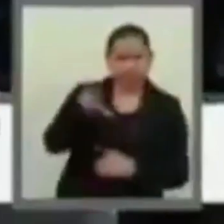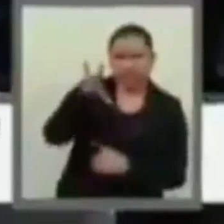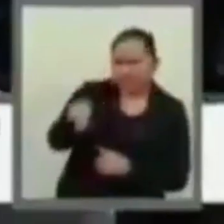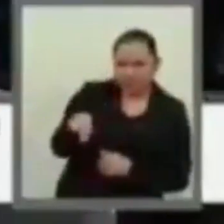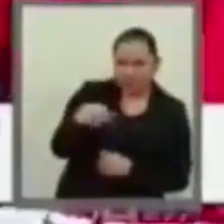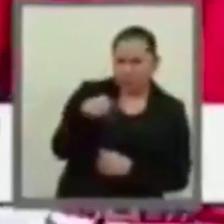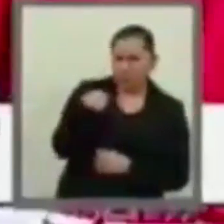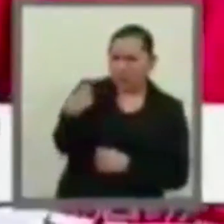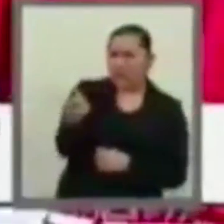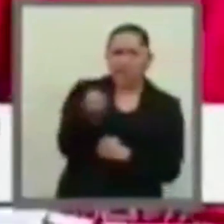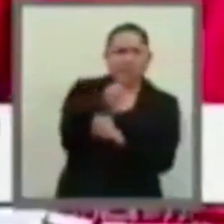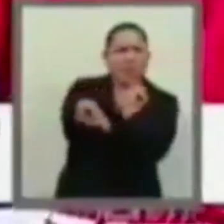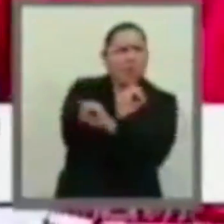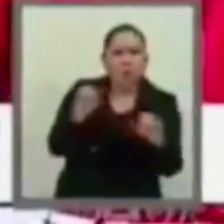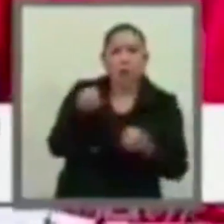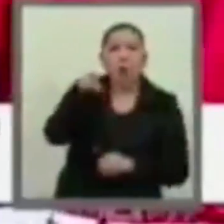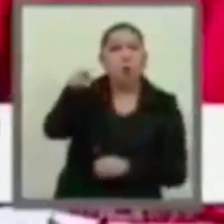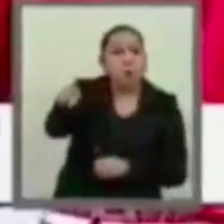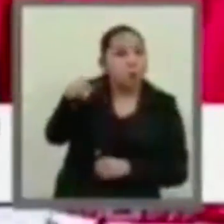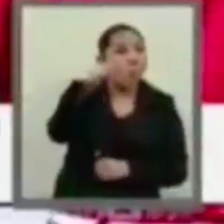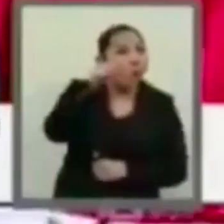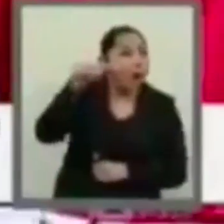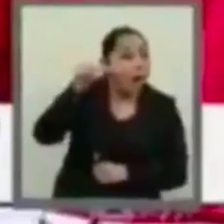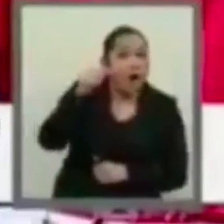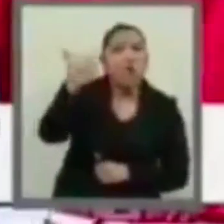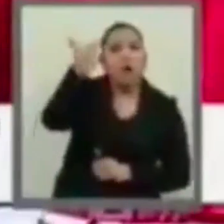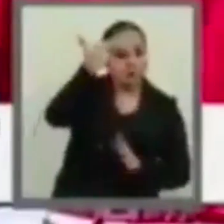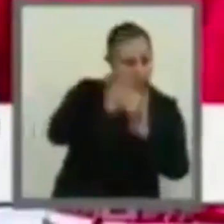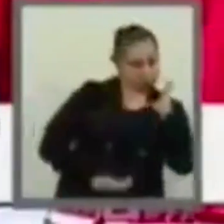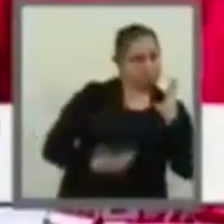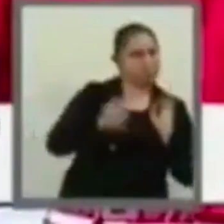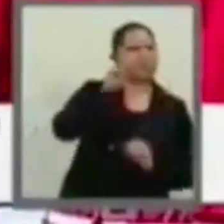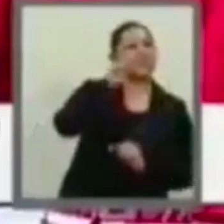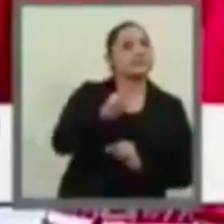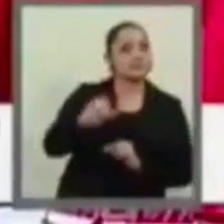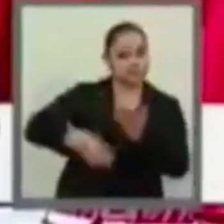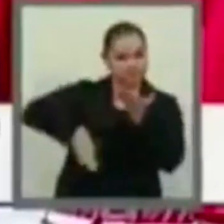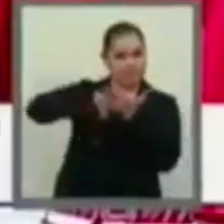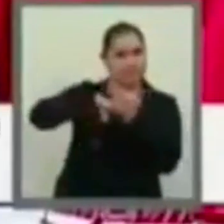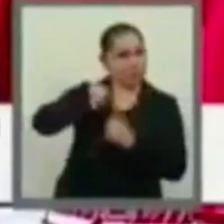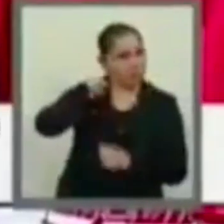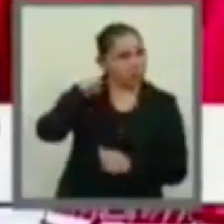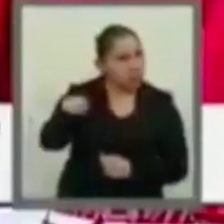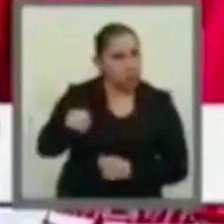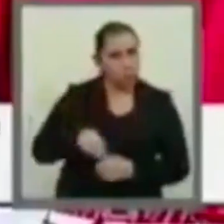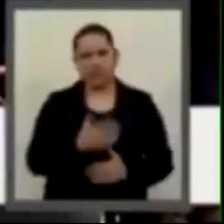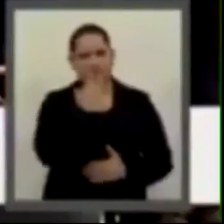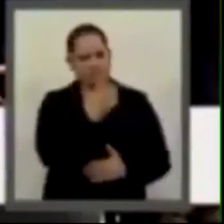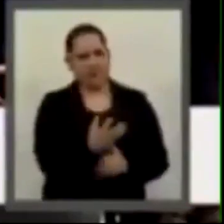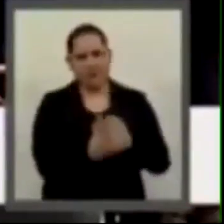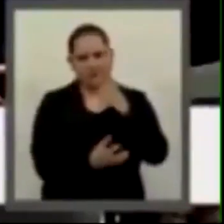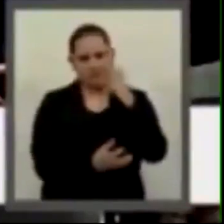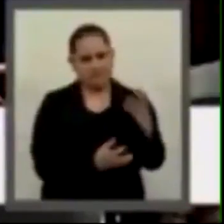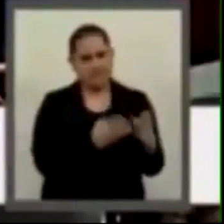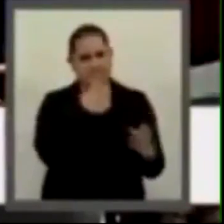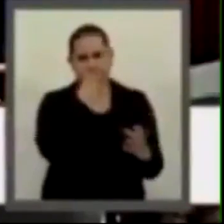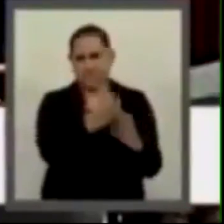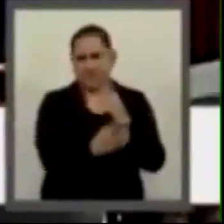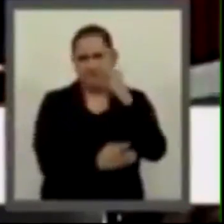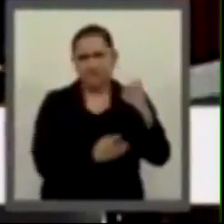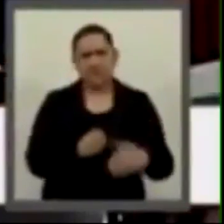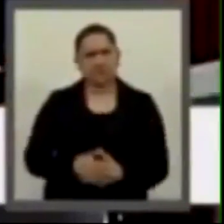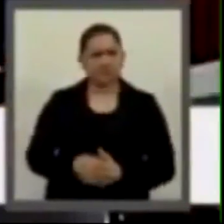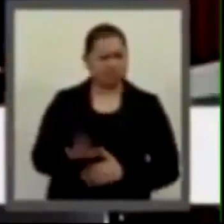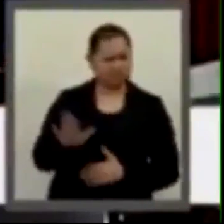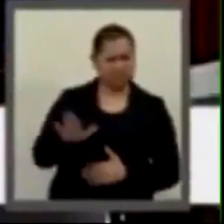el respeto y tuvo agresión física, tú. El ex embajador alzó la